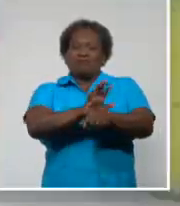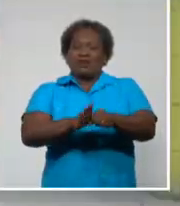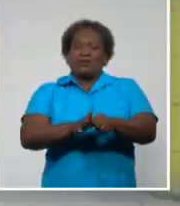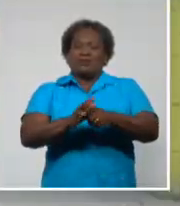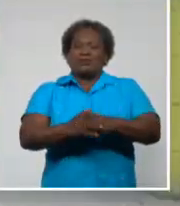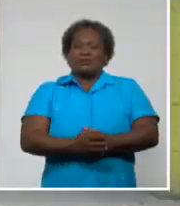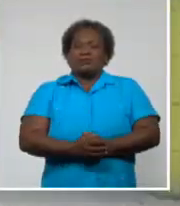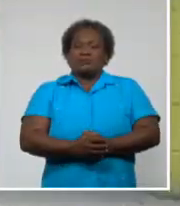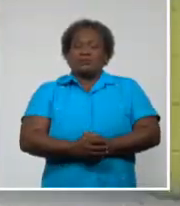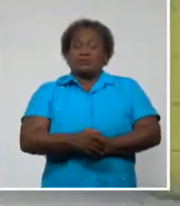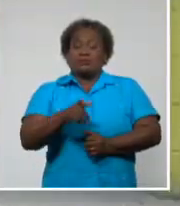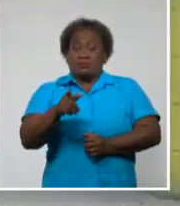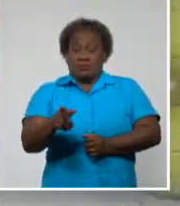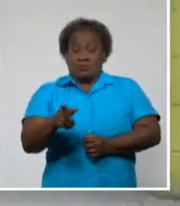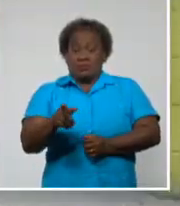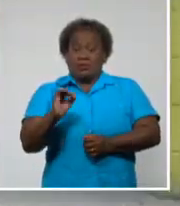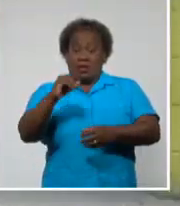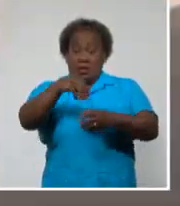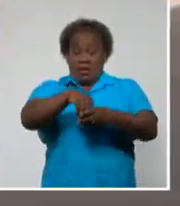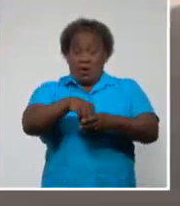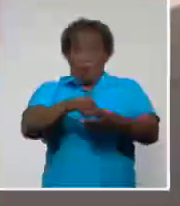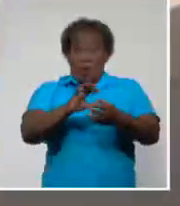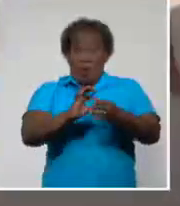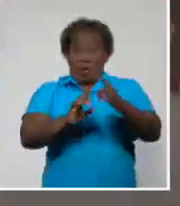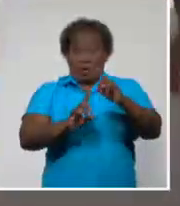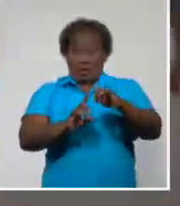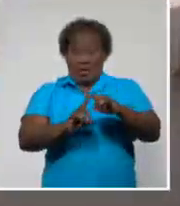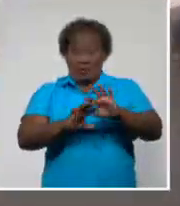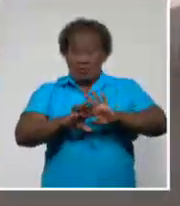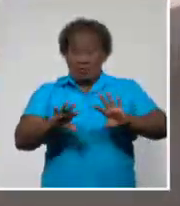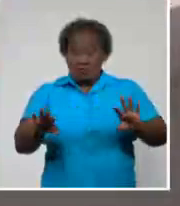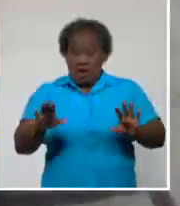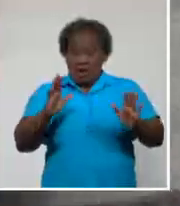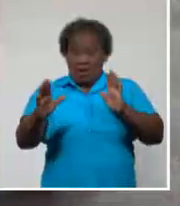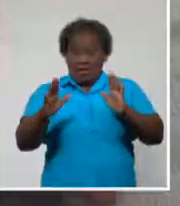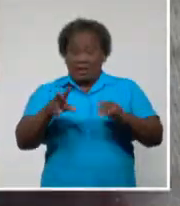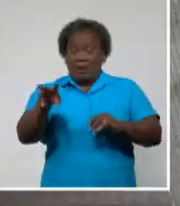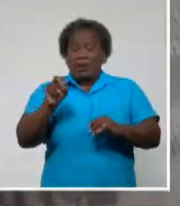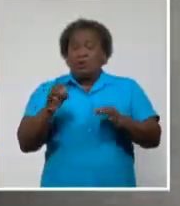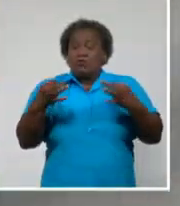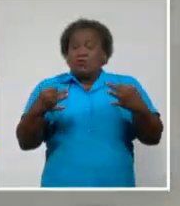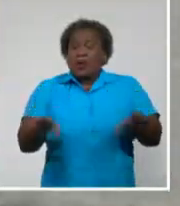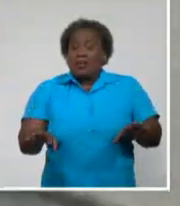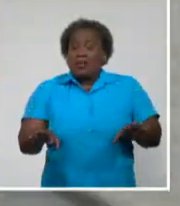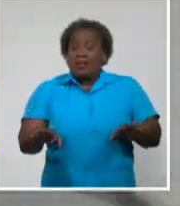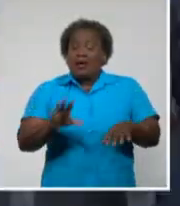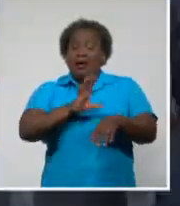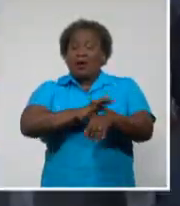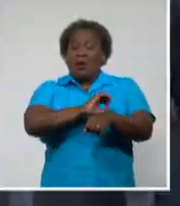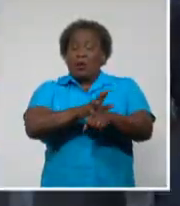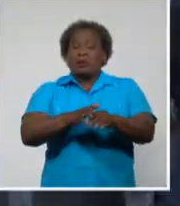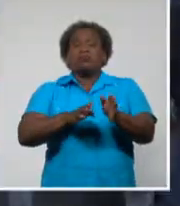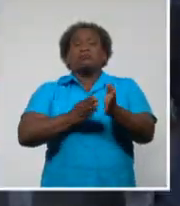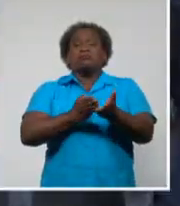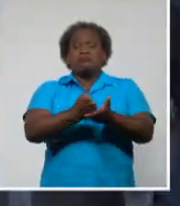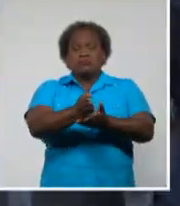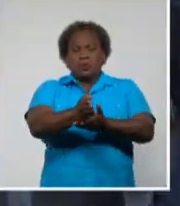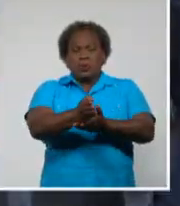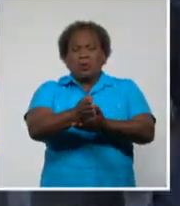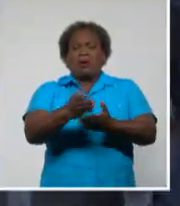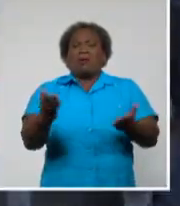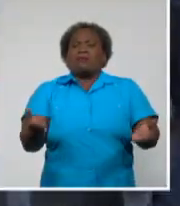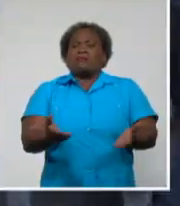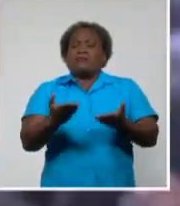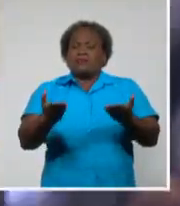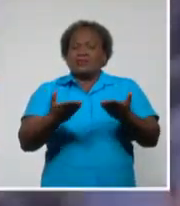Con la inserción de Guantánamo a la nueva normalidad después de cinco meses sin casos de COVID-19, continúa el desarrollo socioeconómico de la